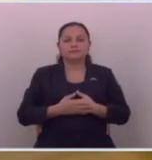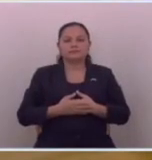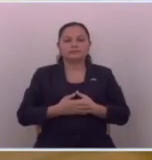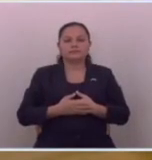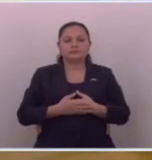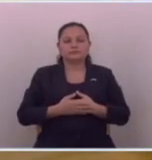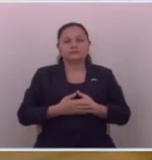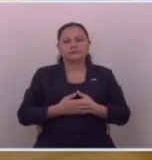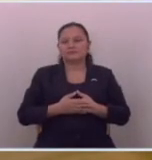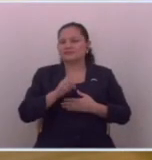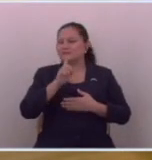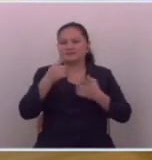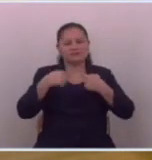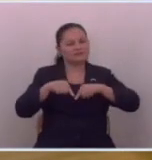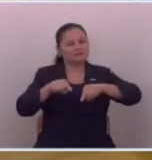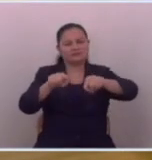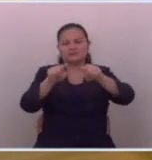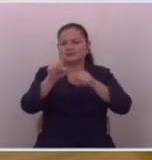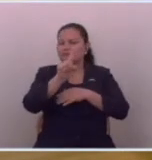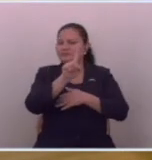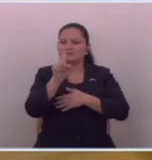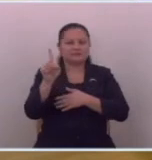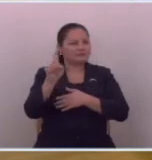pero ya dejen de estarle queriendo